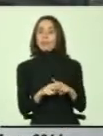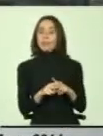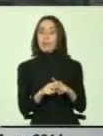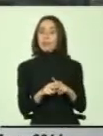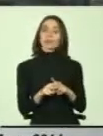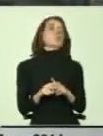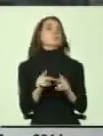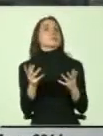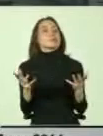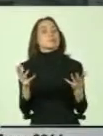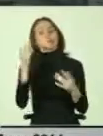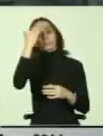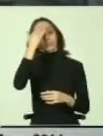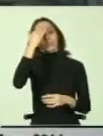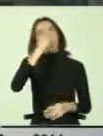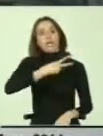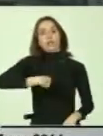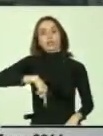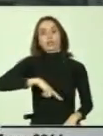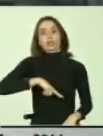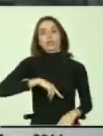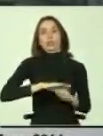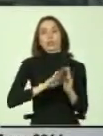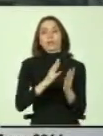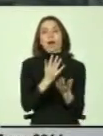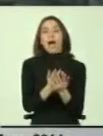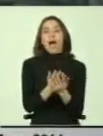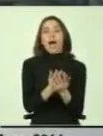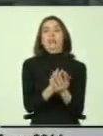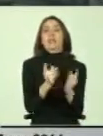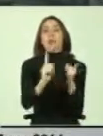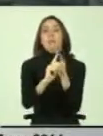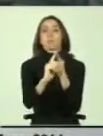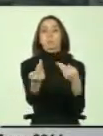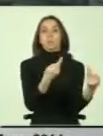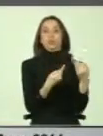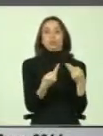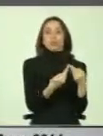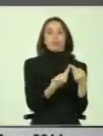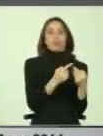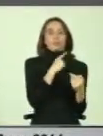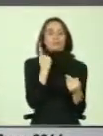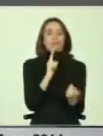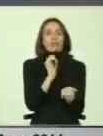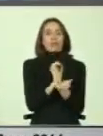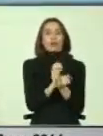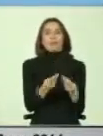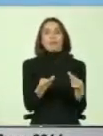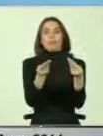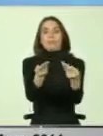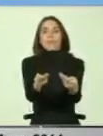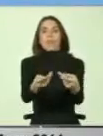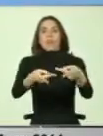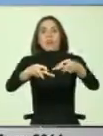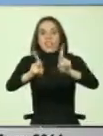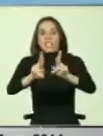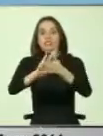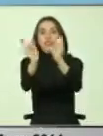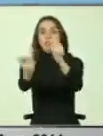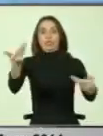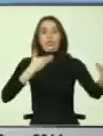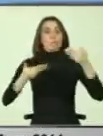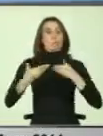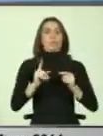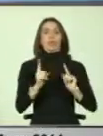gran preocupación. Nosotros solamente tenemos una ventana de postulación y no somos capaces de entregarle como un derecho a cualquier persona que lo requiera.